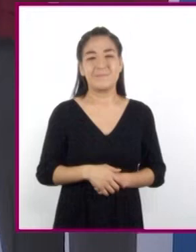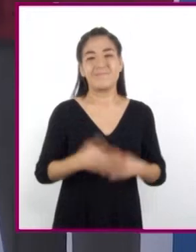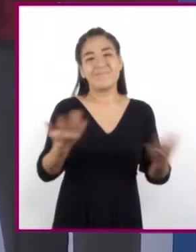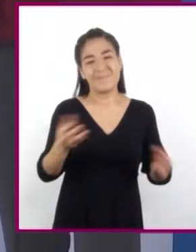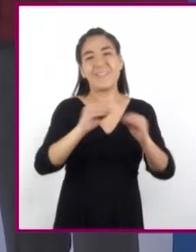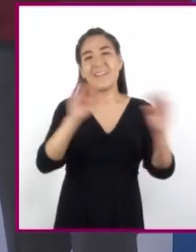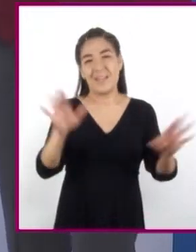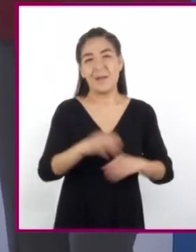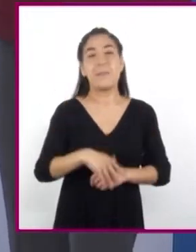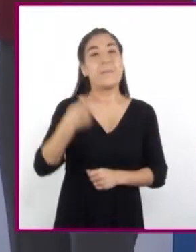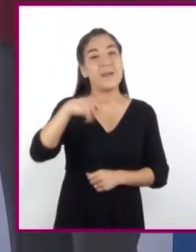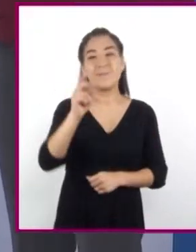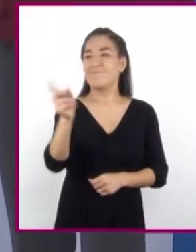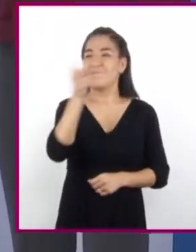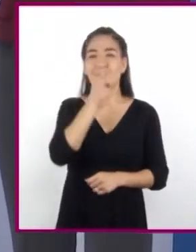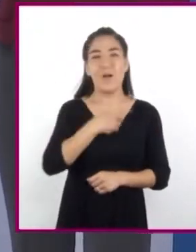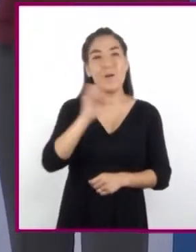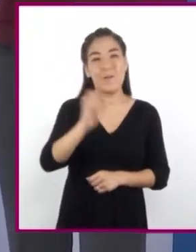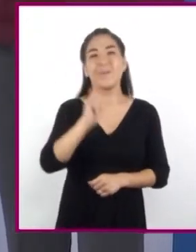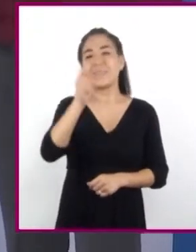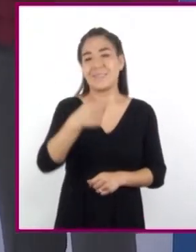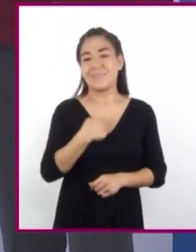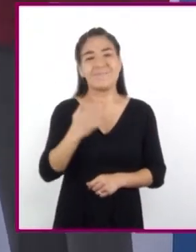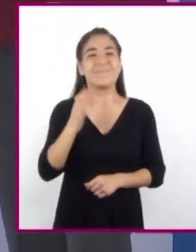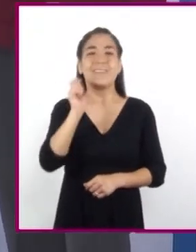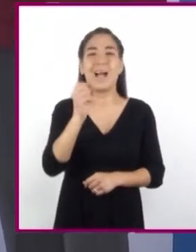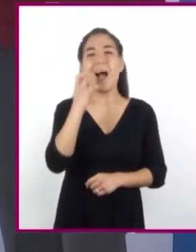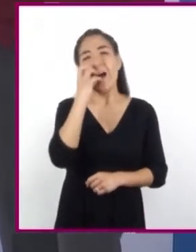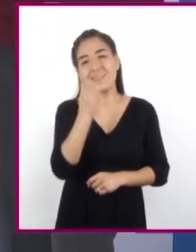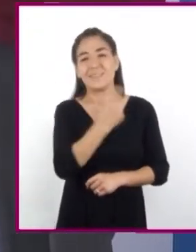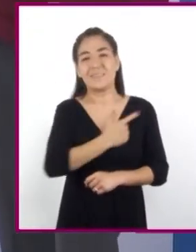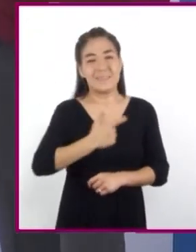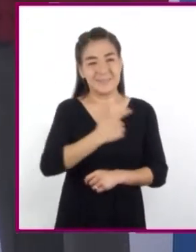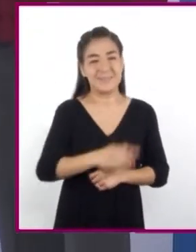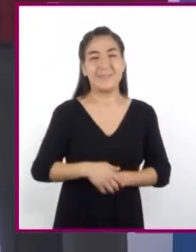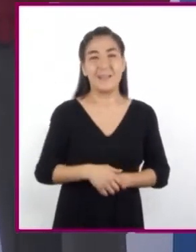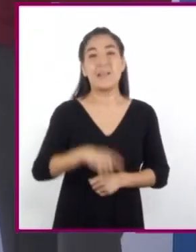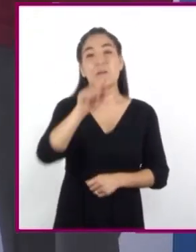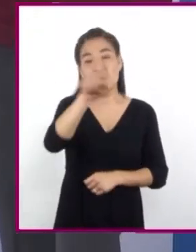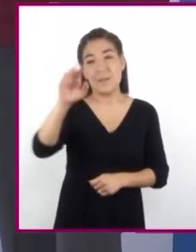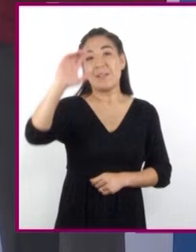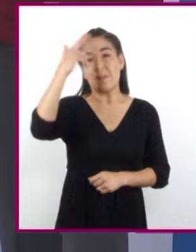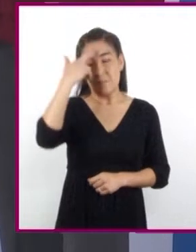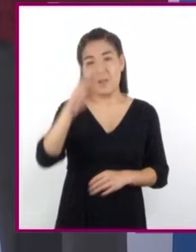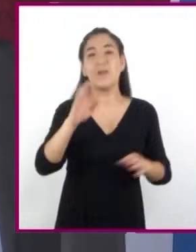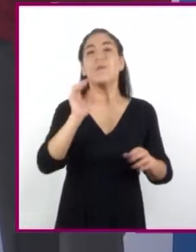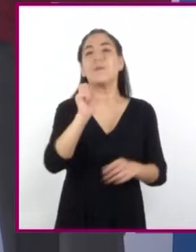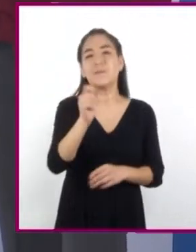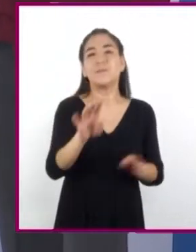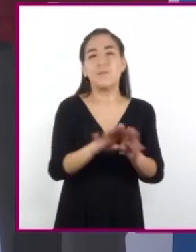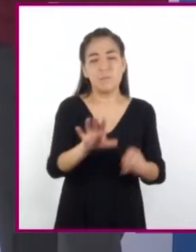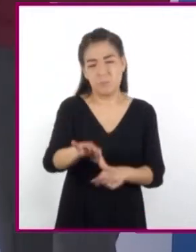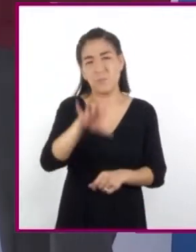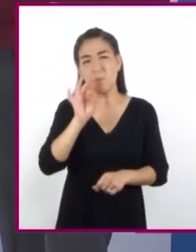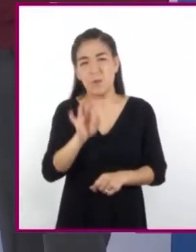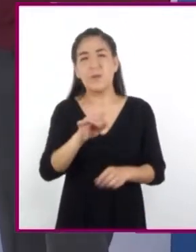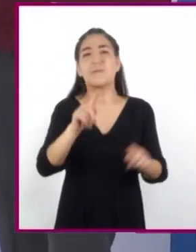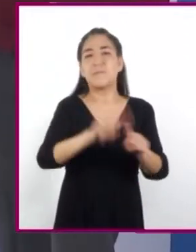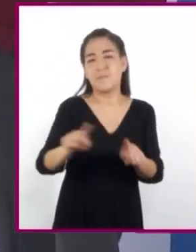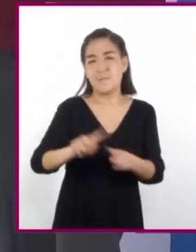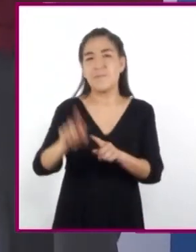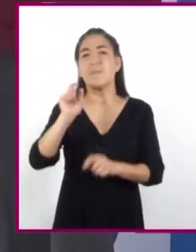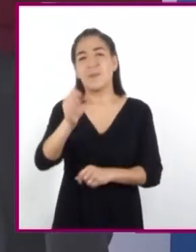Claro, pero lo que no te dije es que me encantan las ciruelas. Recuerda que la fibra podemos obtenerla de diferentes alimentos